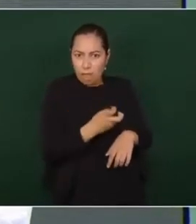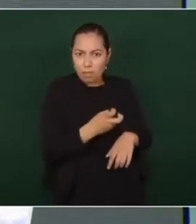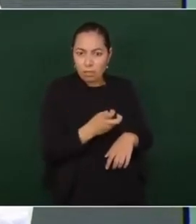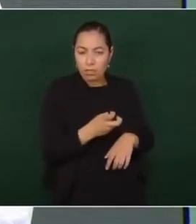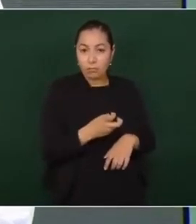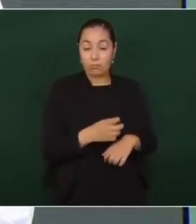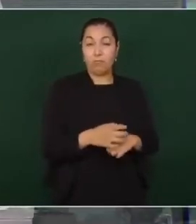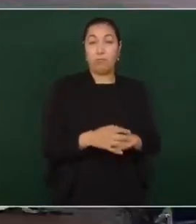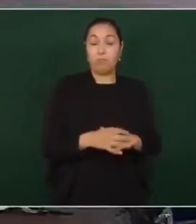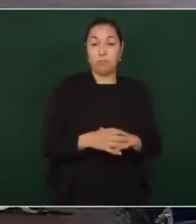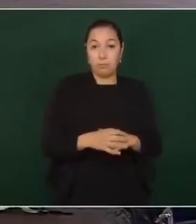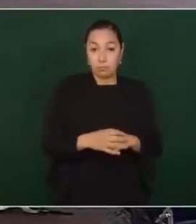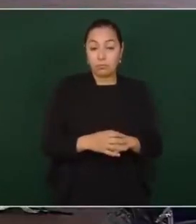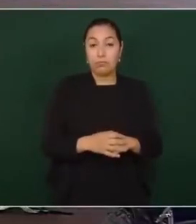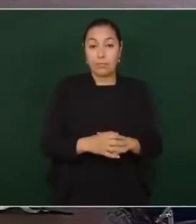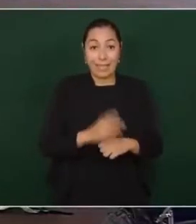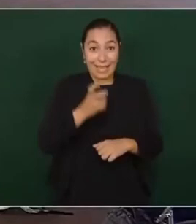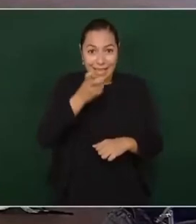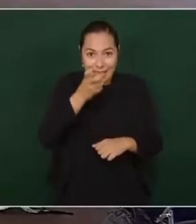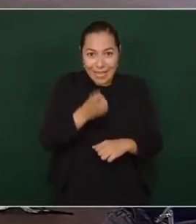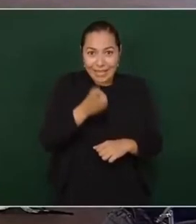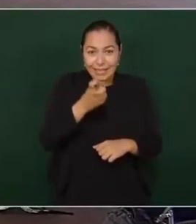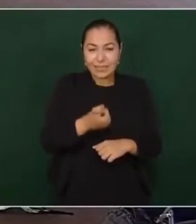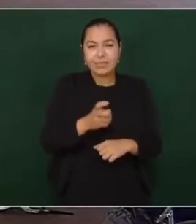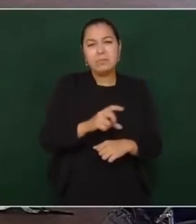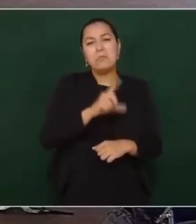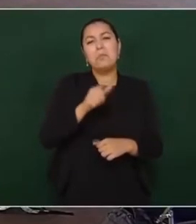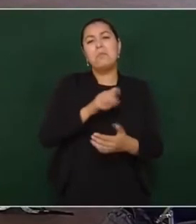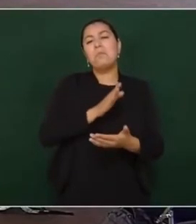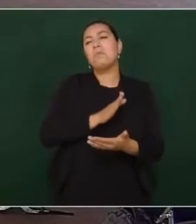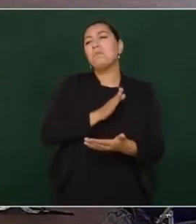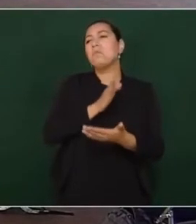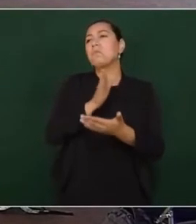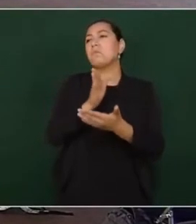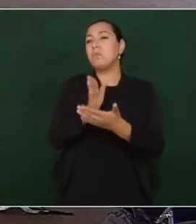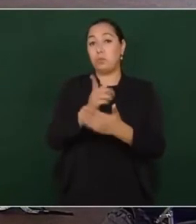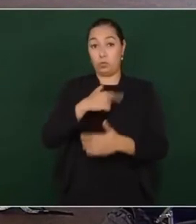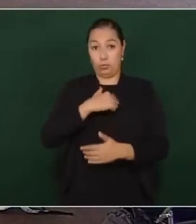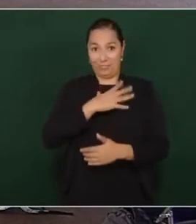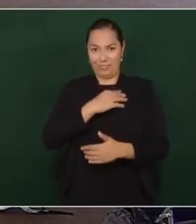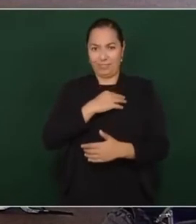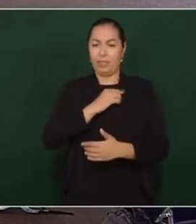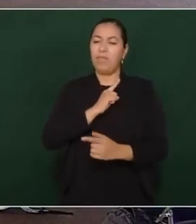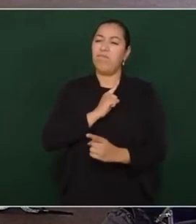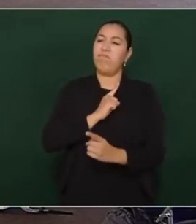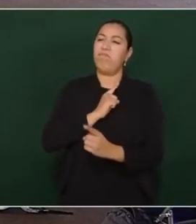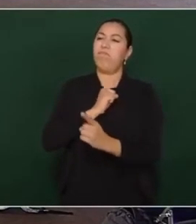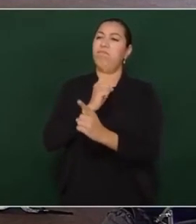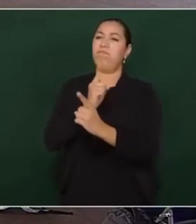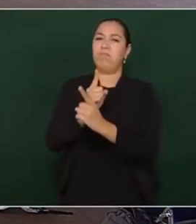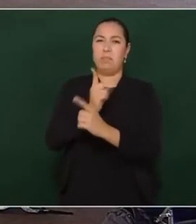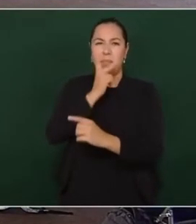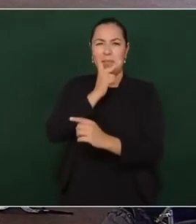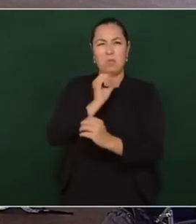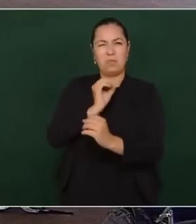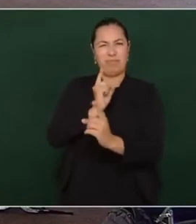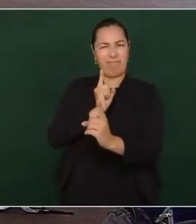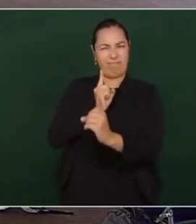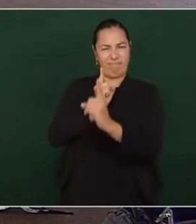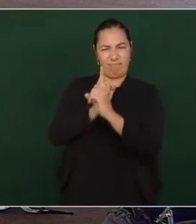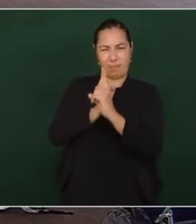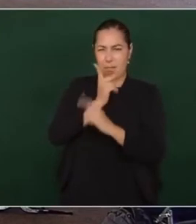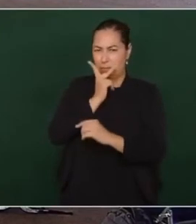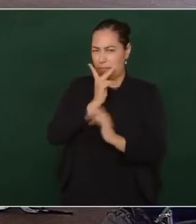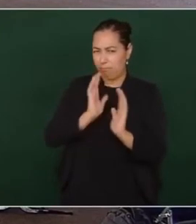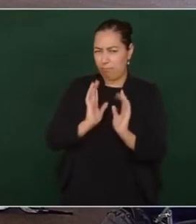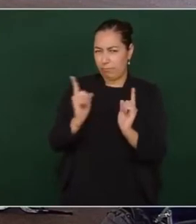y fue a ver al papá, o el papá lo fue a ver a él, ya